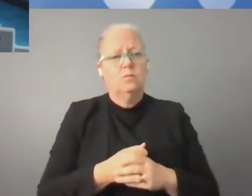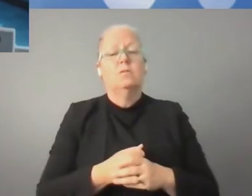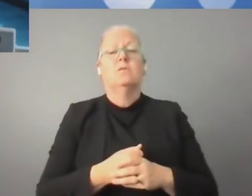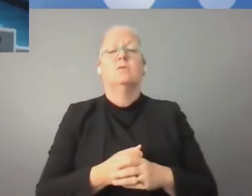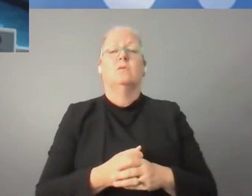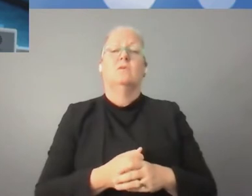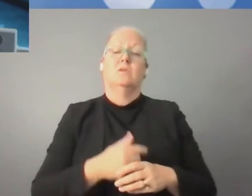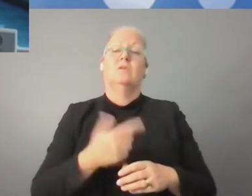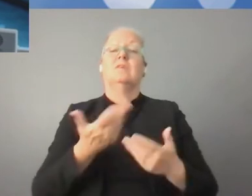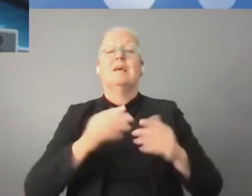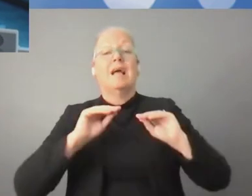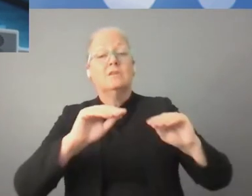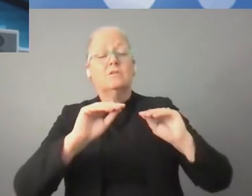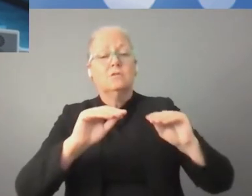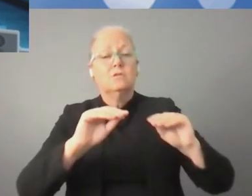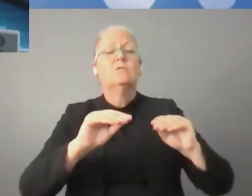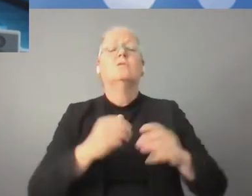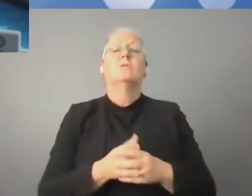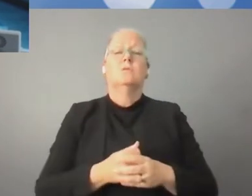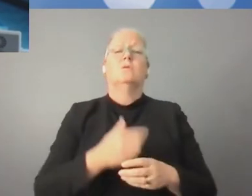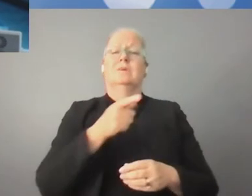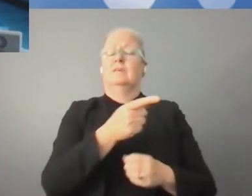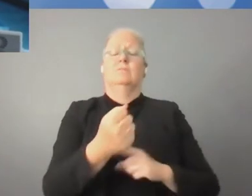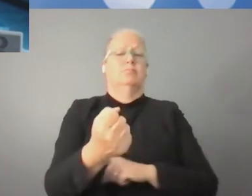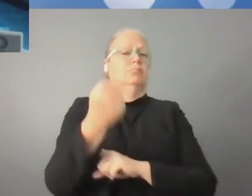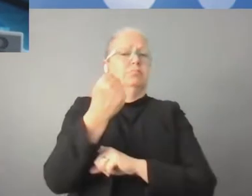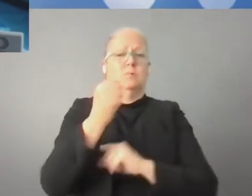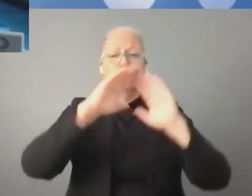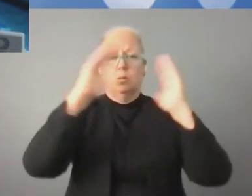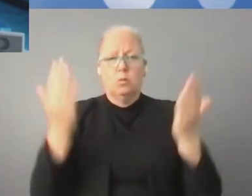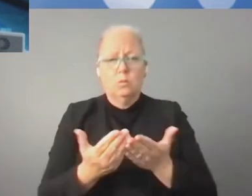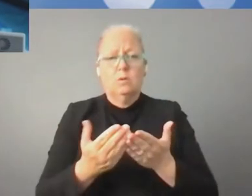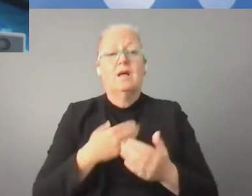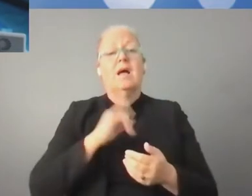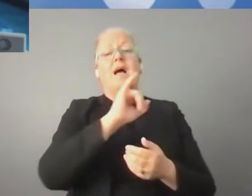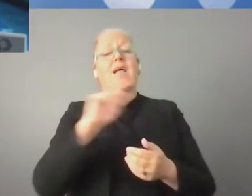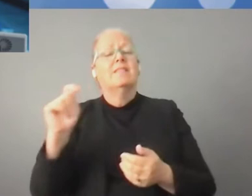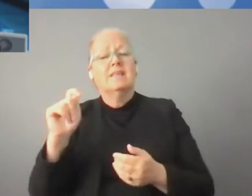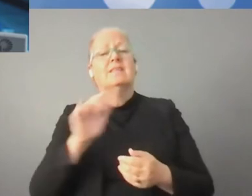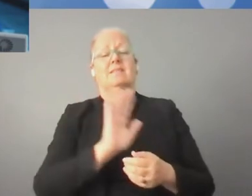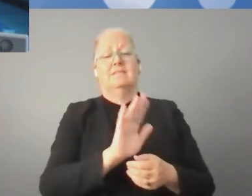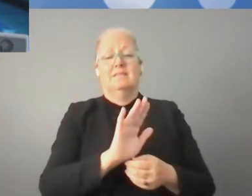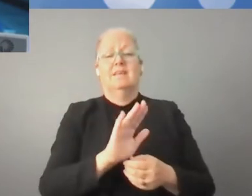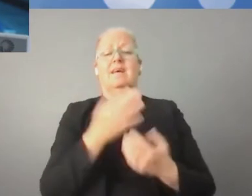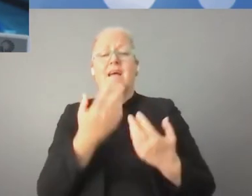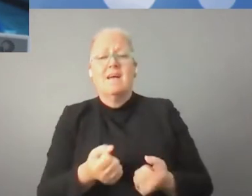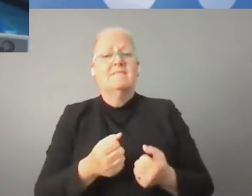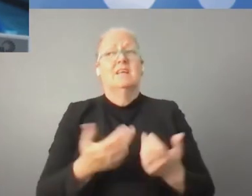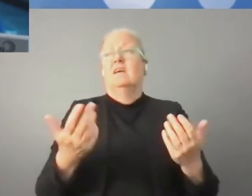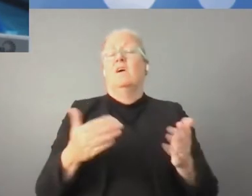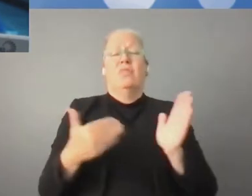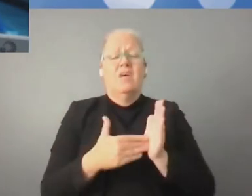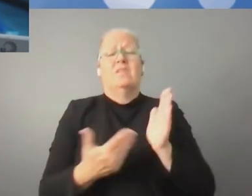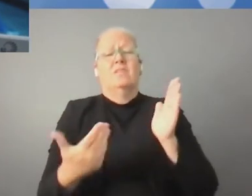es para nosotros un objetivo común, al igual que la educación de las asignaturas del grupo